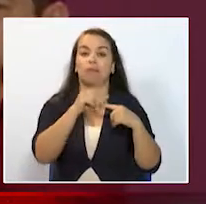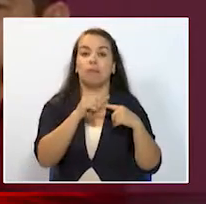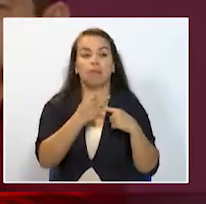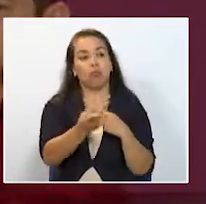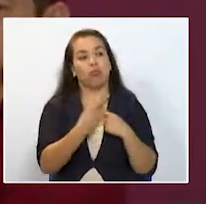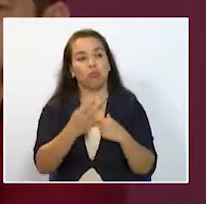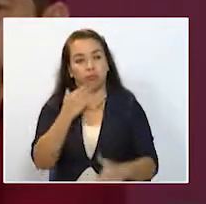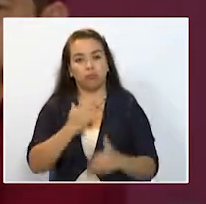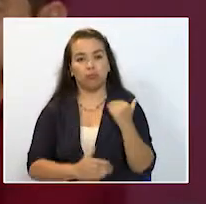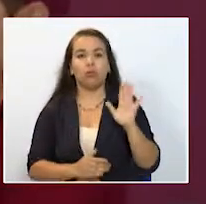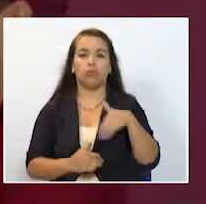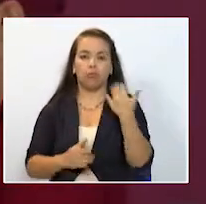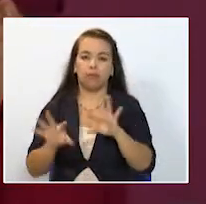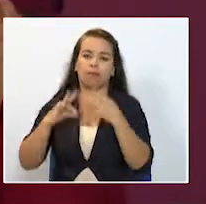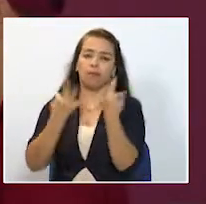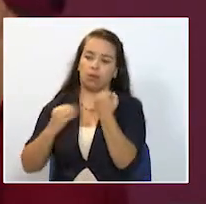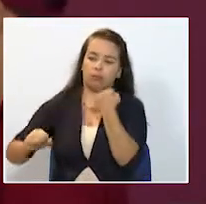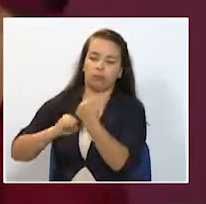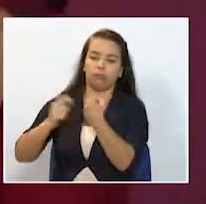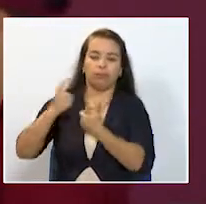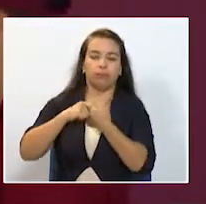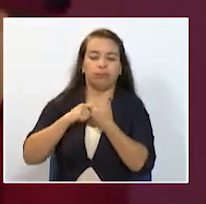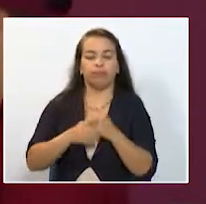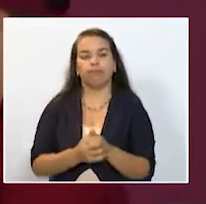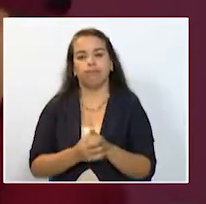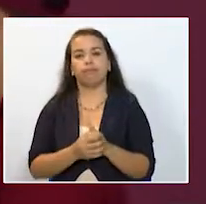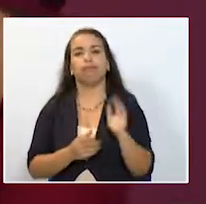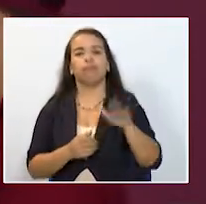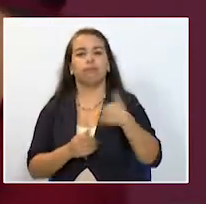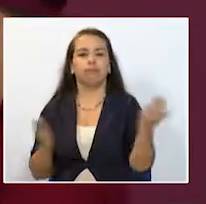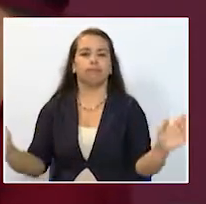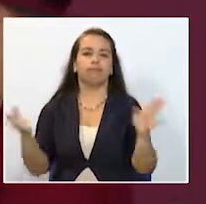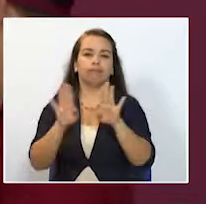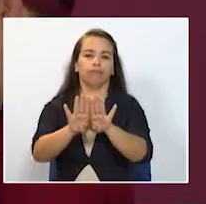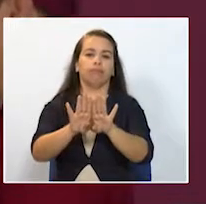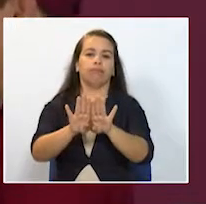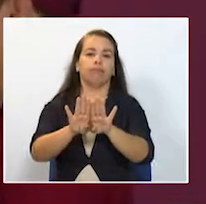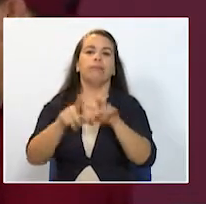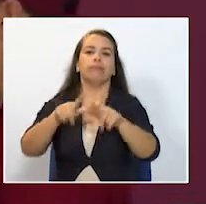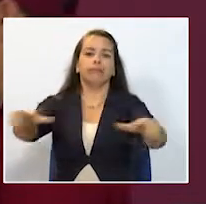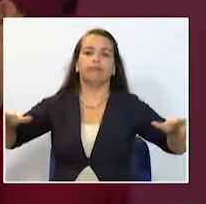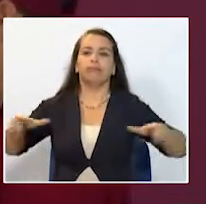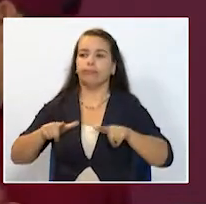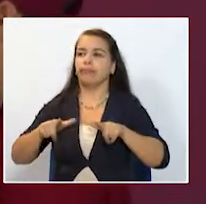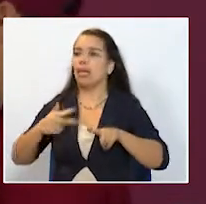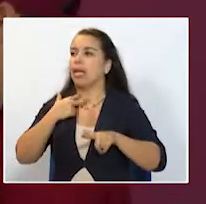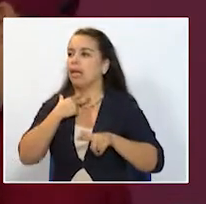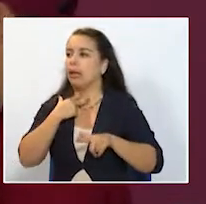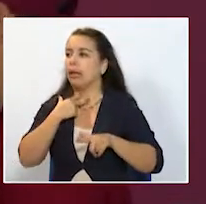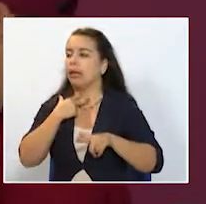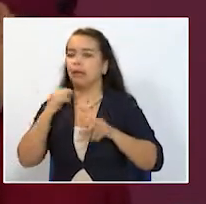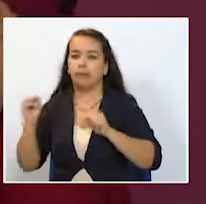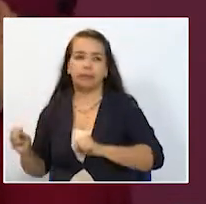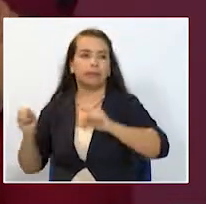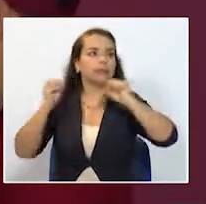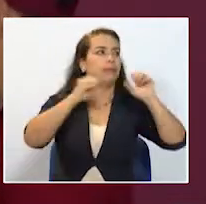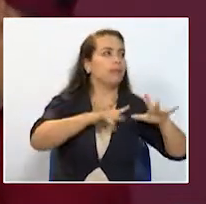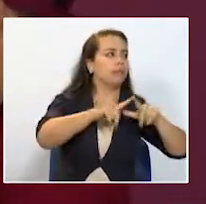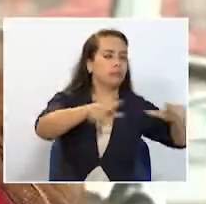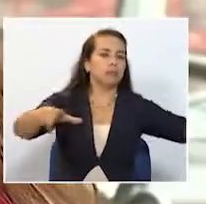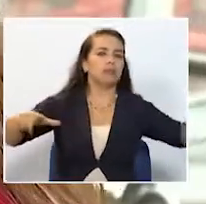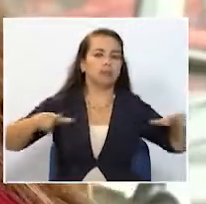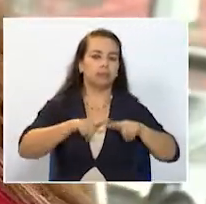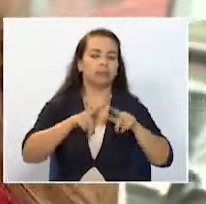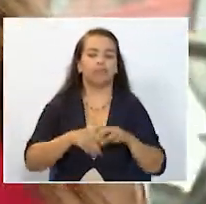y luego mi familia se unió y luego tuvimos que cerrar porque nos pidieron el sitio donde lo teníamos y esperamos a que abrieran esto o sea lo